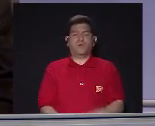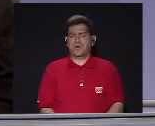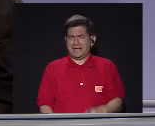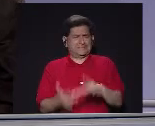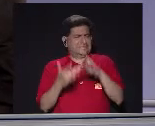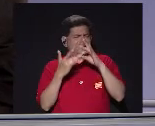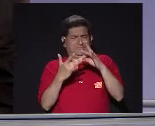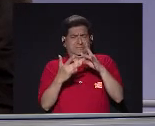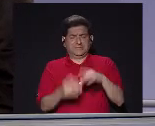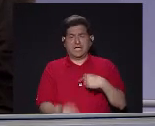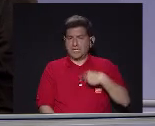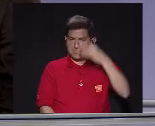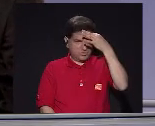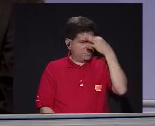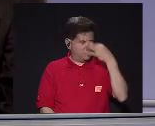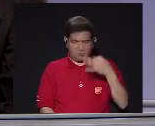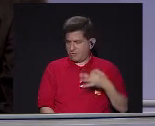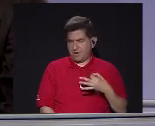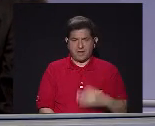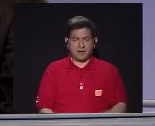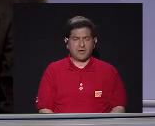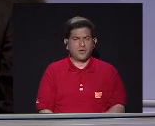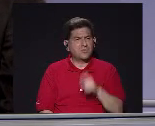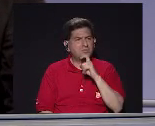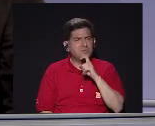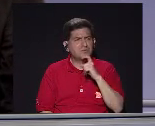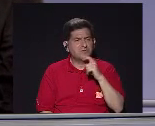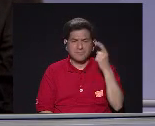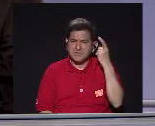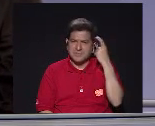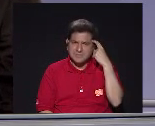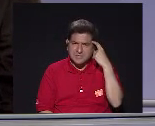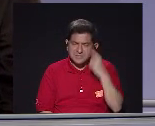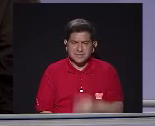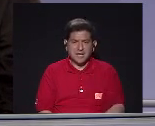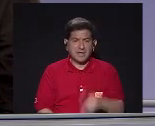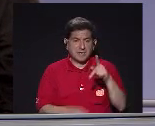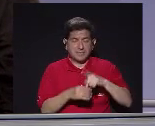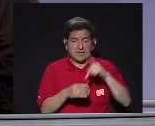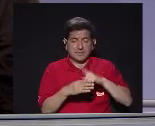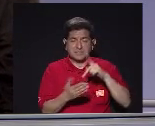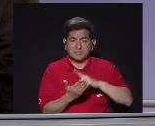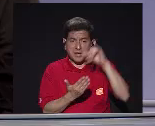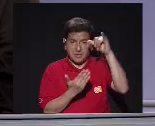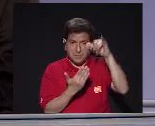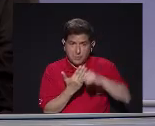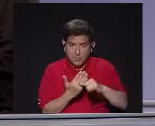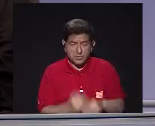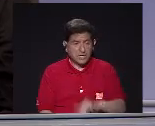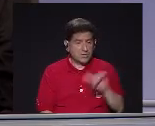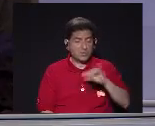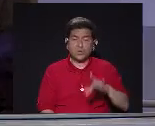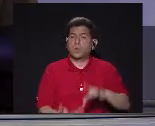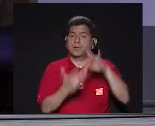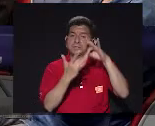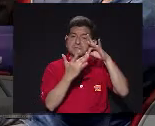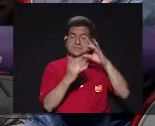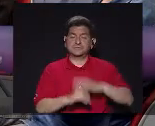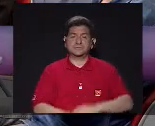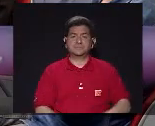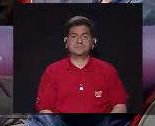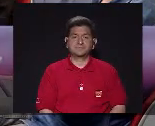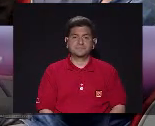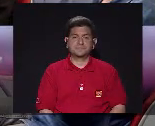Única O sea Yo no Creo que Me es difícil Pensar Que vaya algún día A participar En un proyecto Tan especial Como este